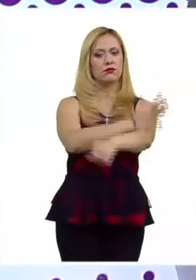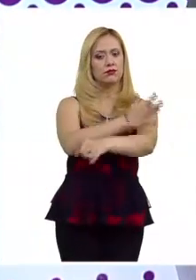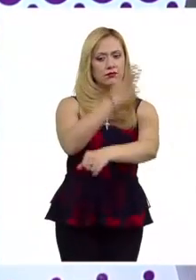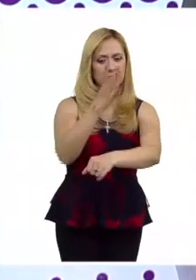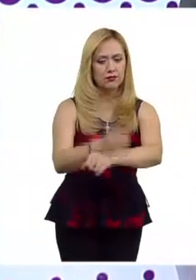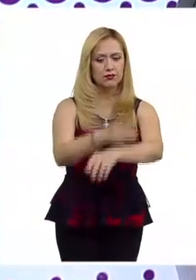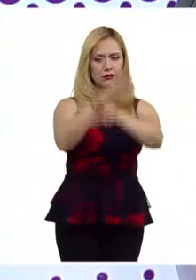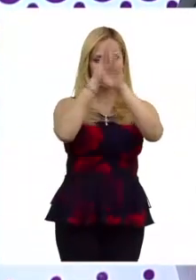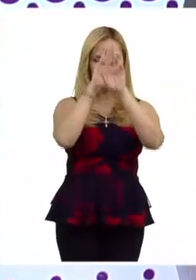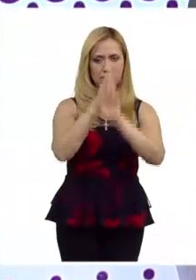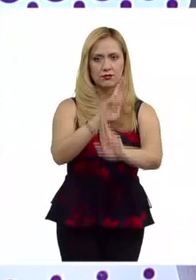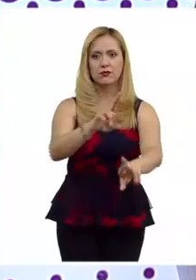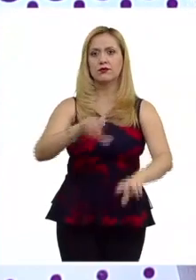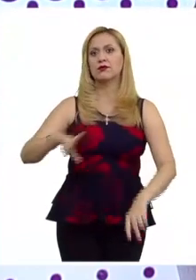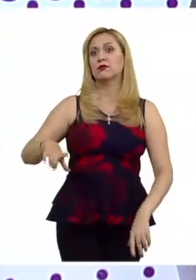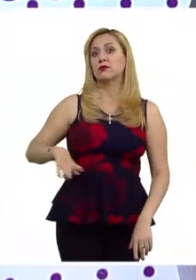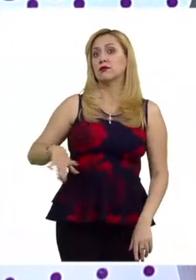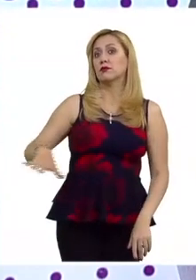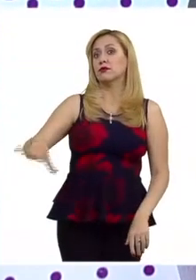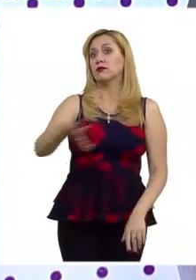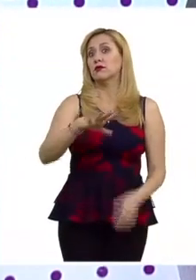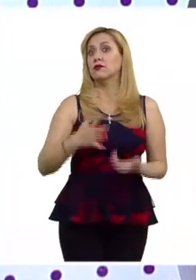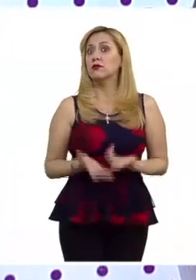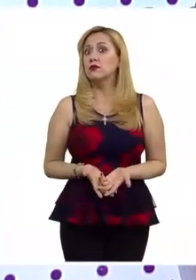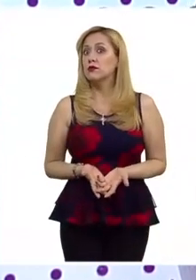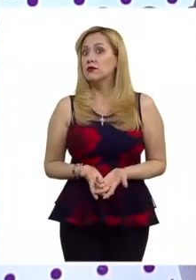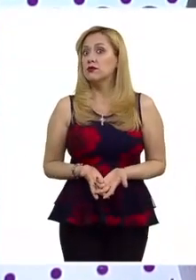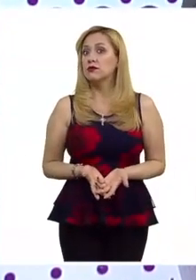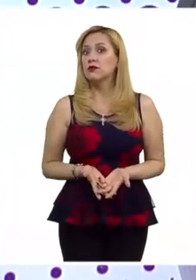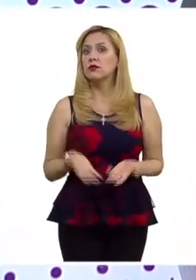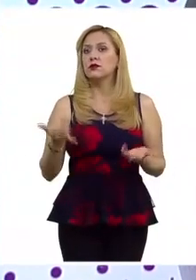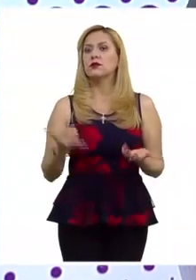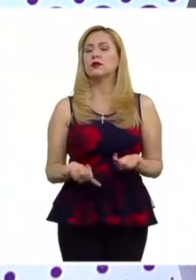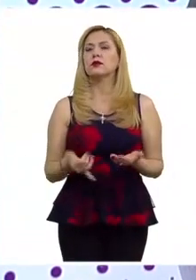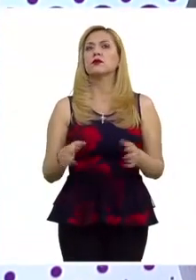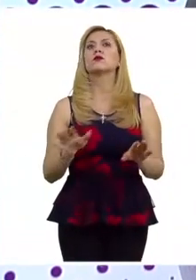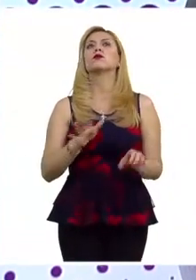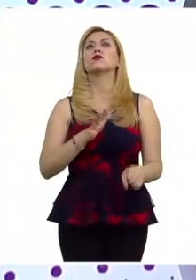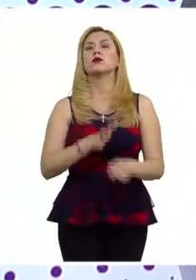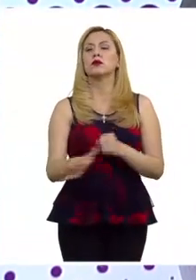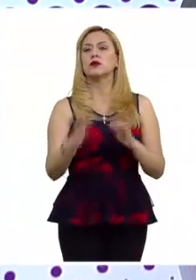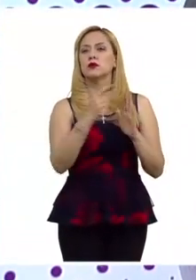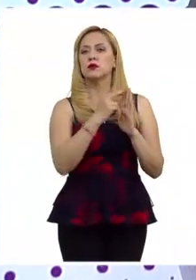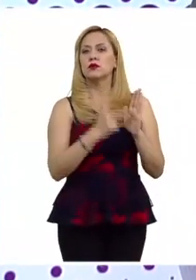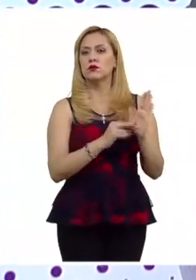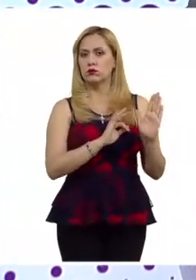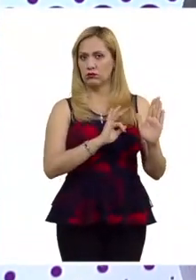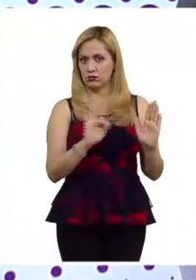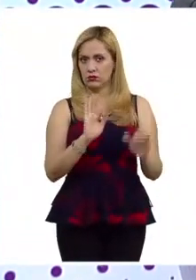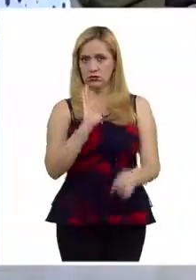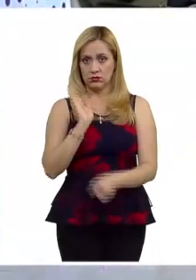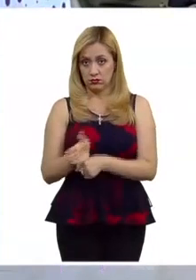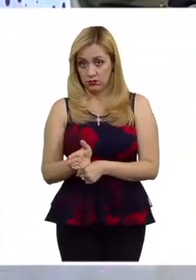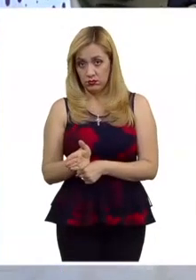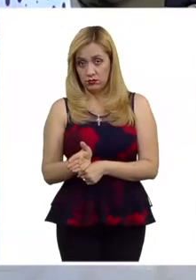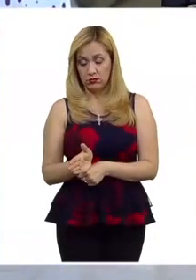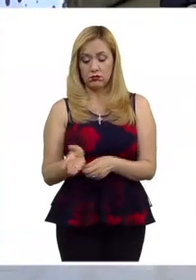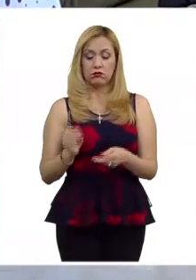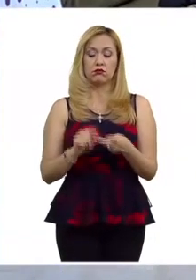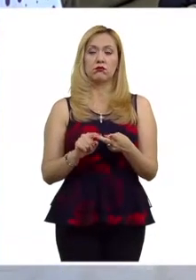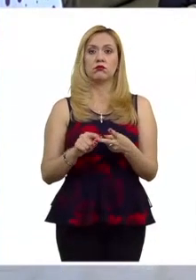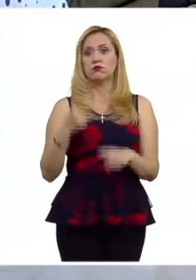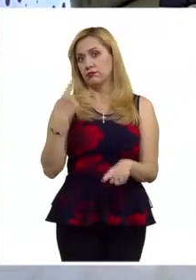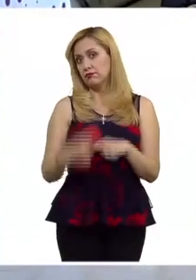que tiene que ver también con las medidas que debe tomar el Estado, si son punitivas, si son